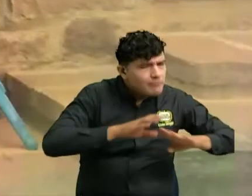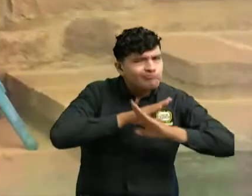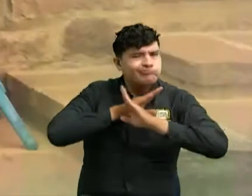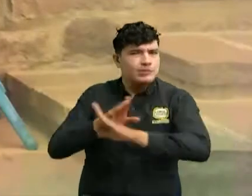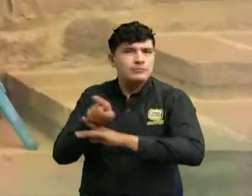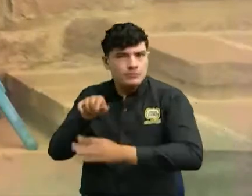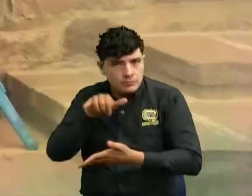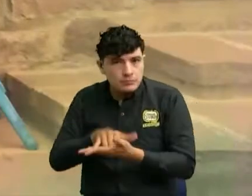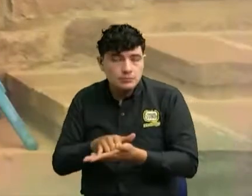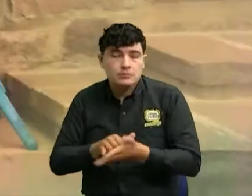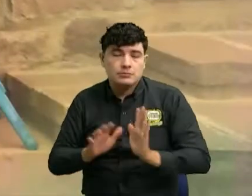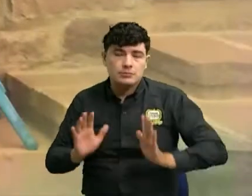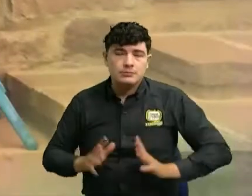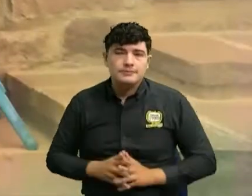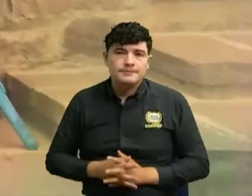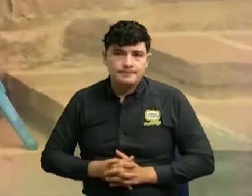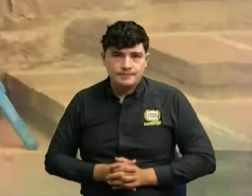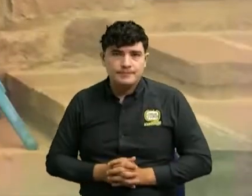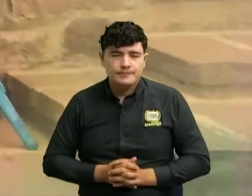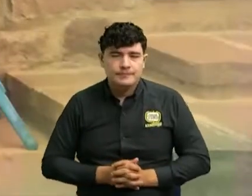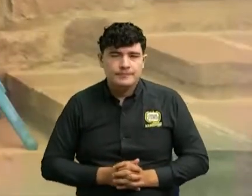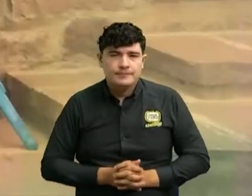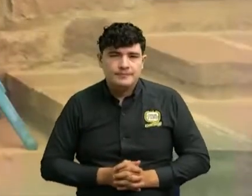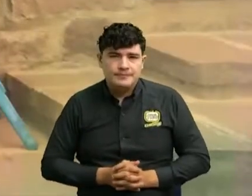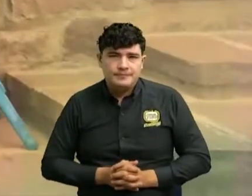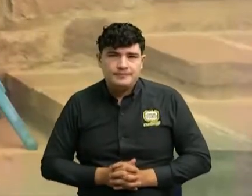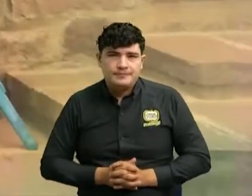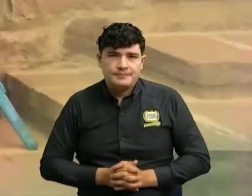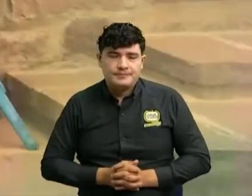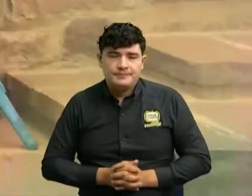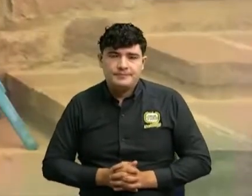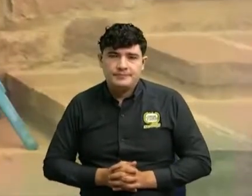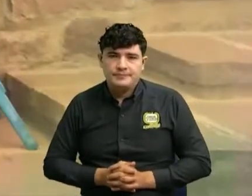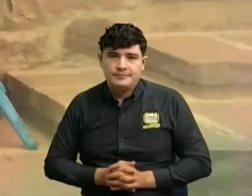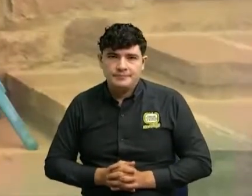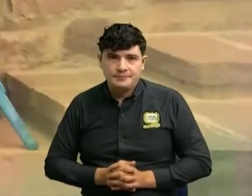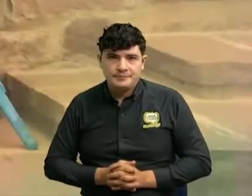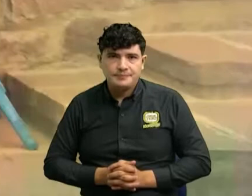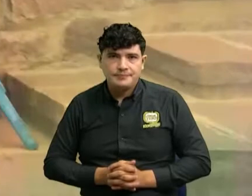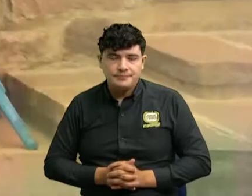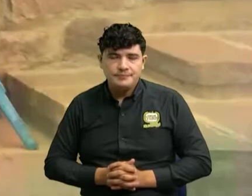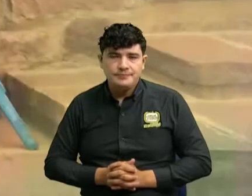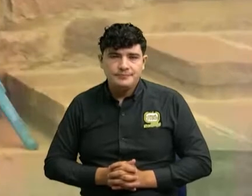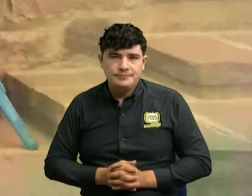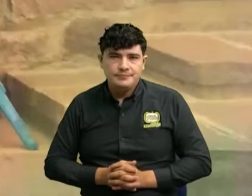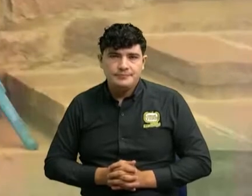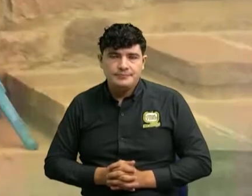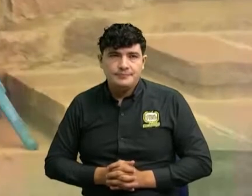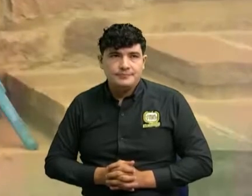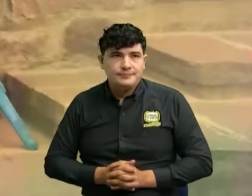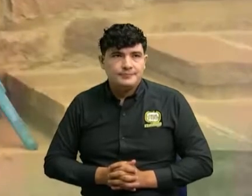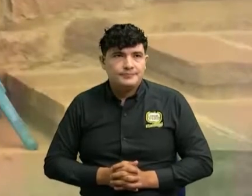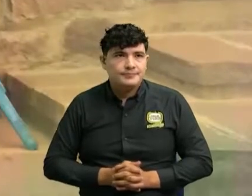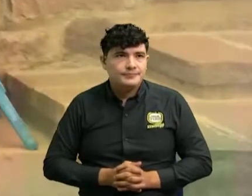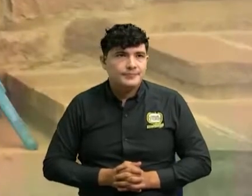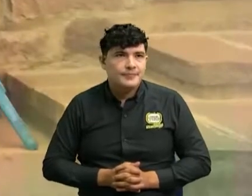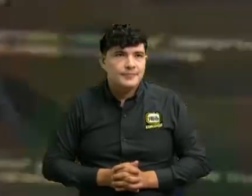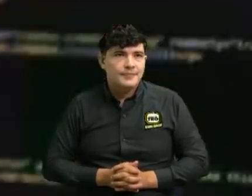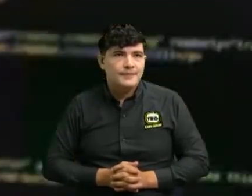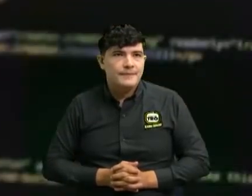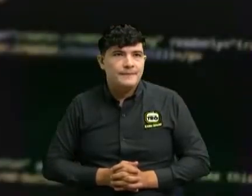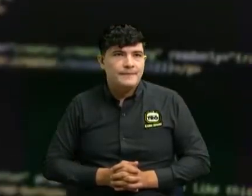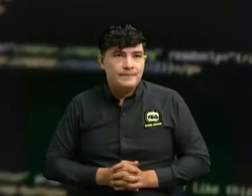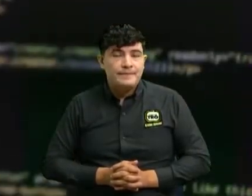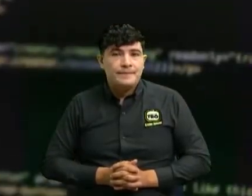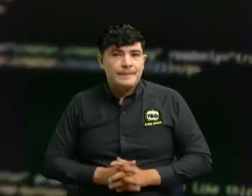que pues en algunos eventos logrará por lo menos evitar que estas personas sigan cometiendo este tipo de delitos